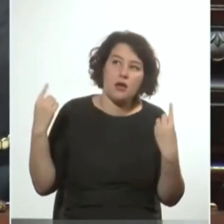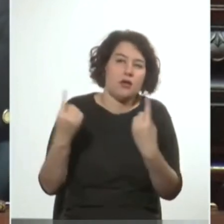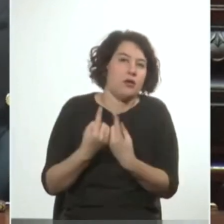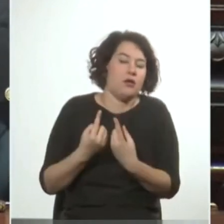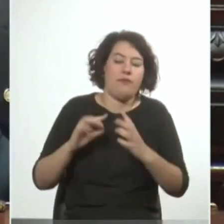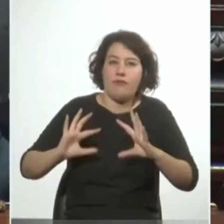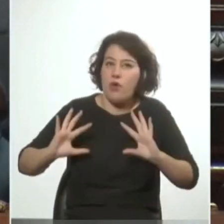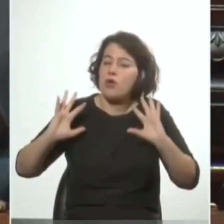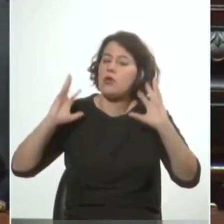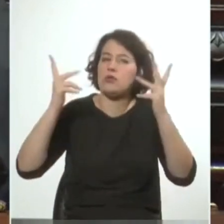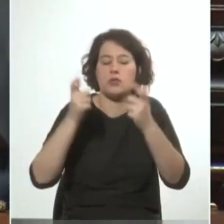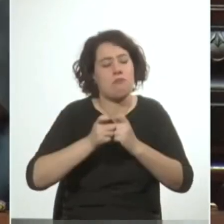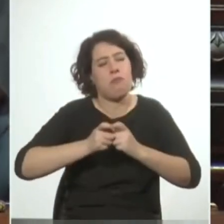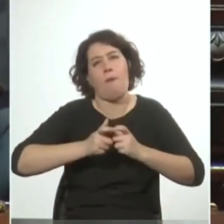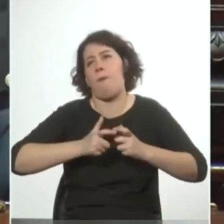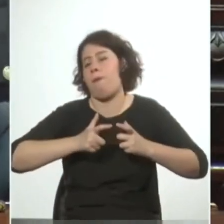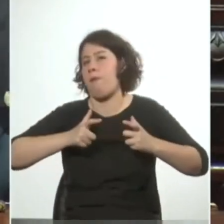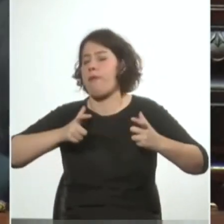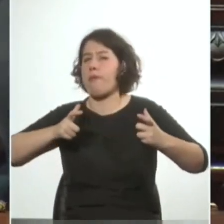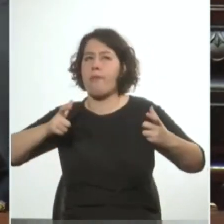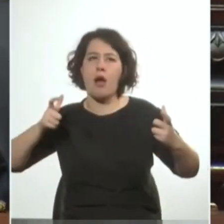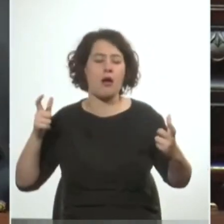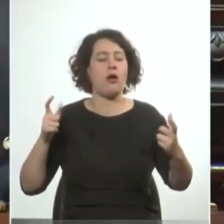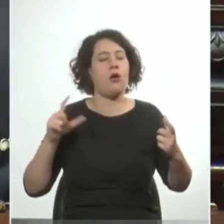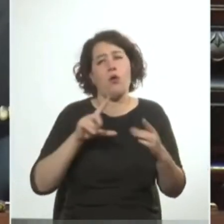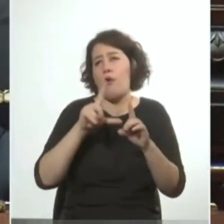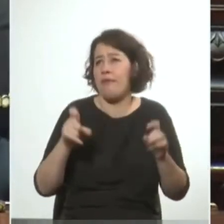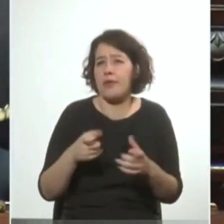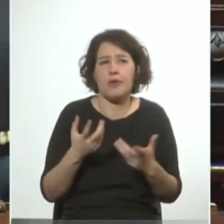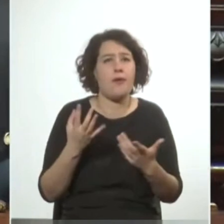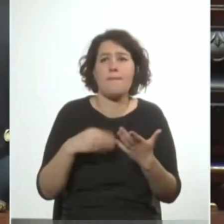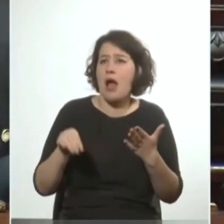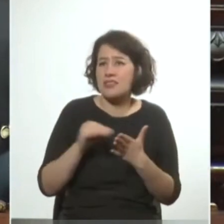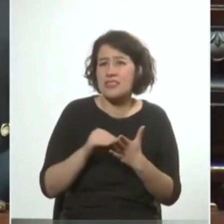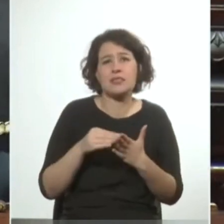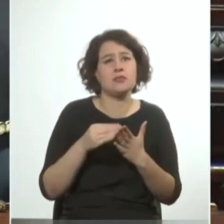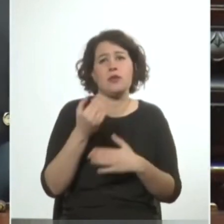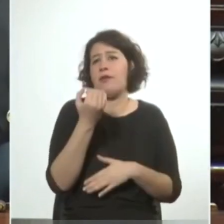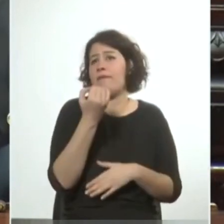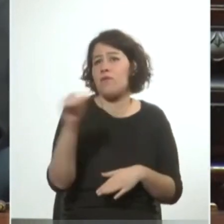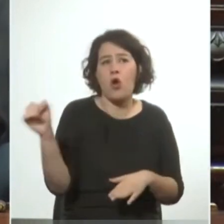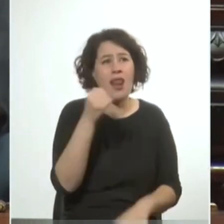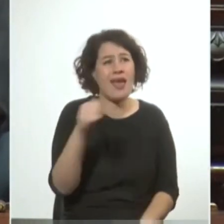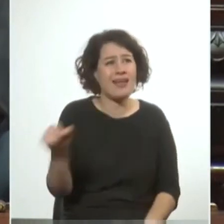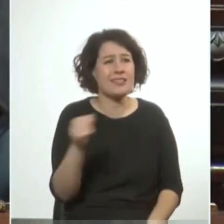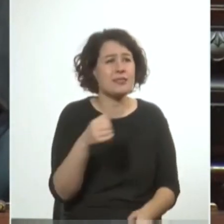la violencia fue tomando una espiral que fue que es incuestionable y que se comenzaron a violentar principios